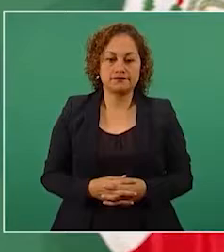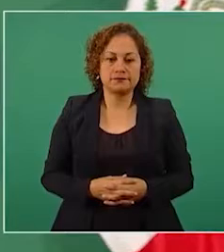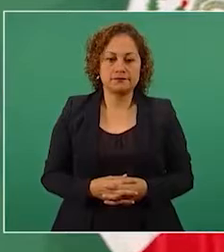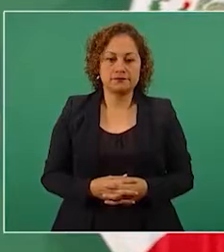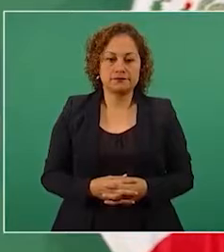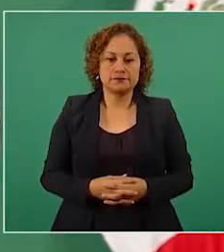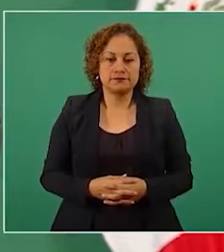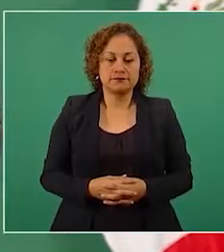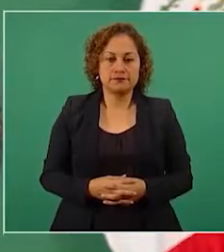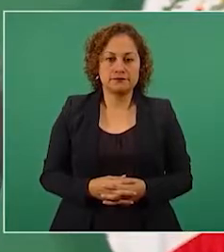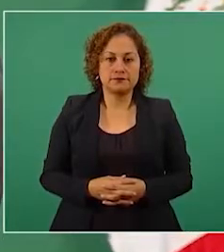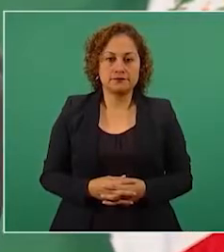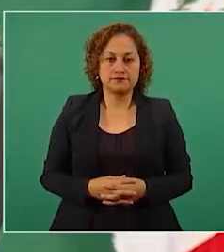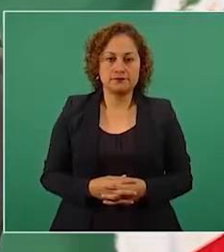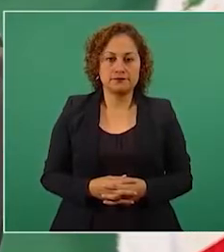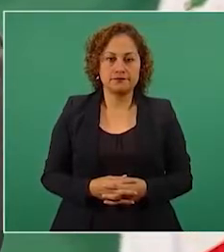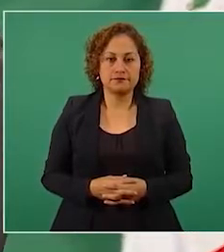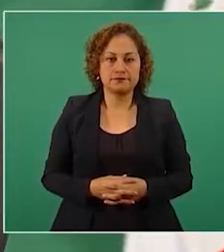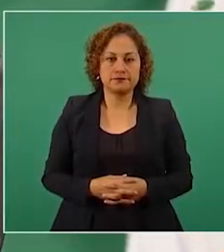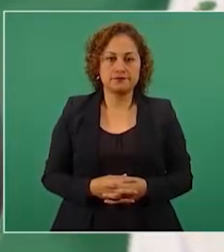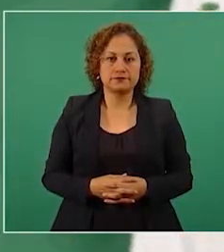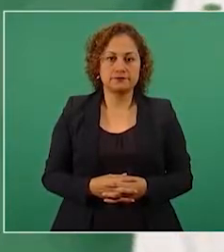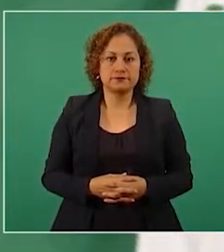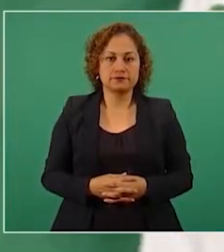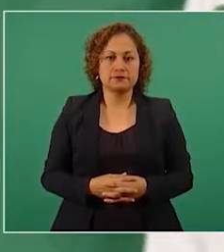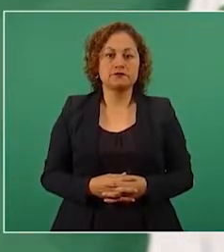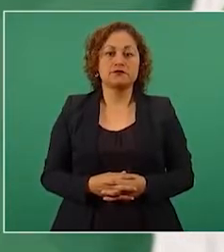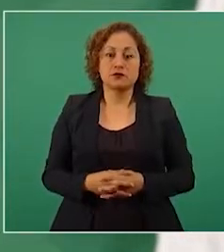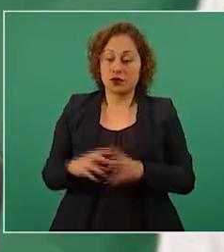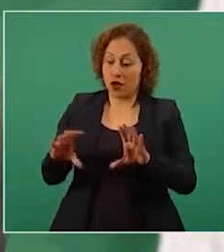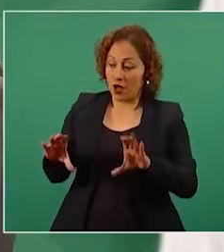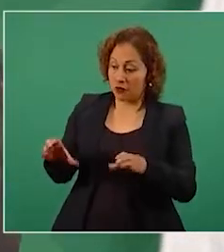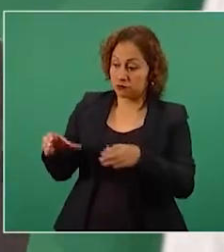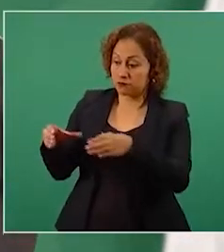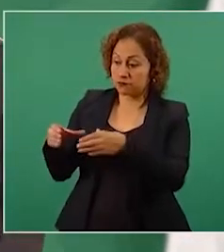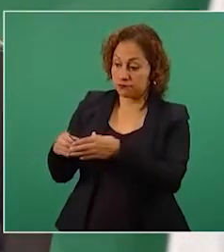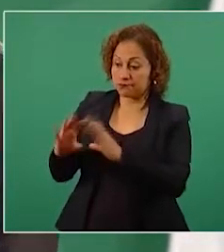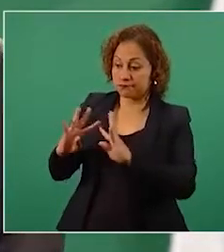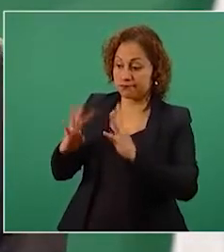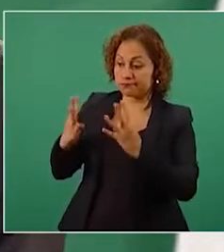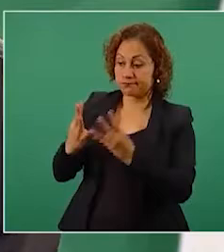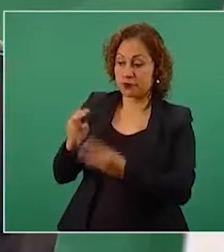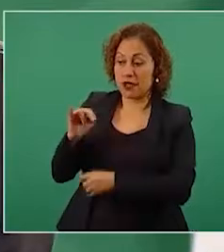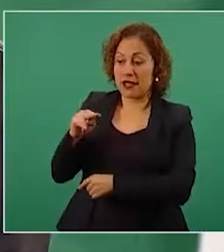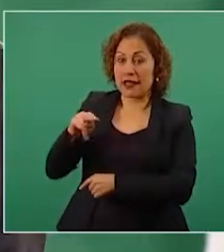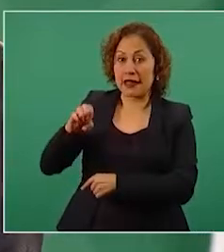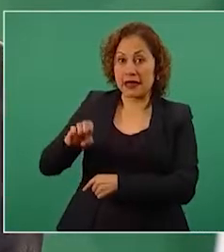Tanto los consejeros del INE como los magistrados del tribunal